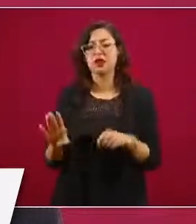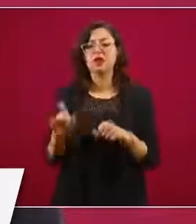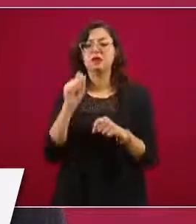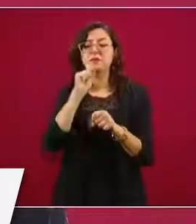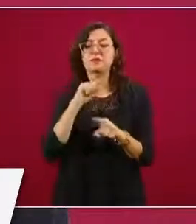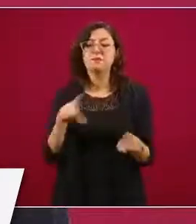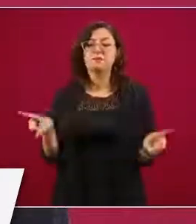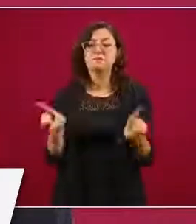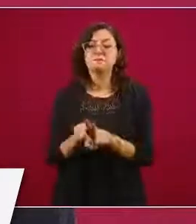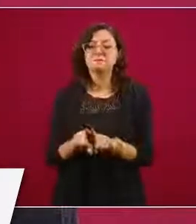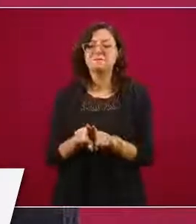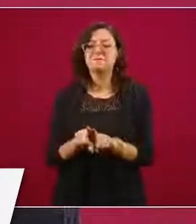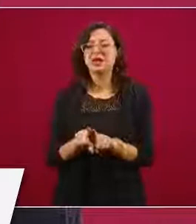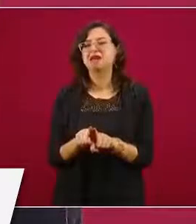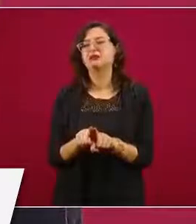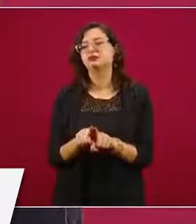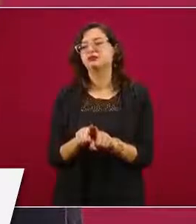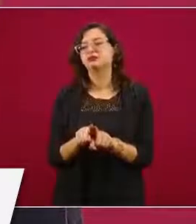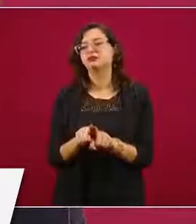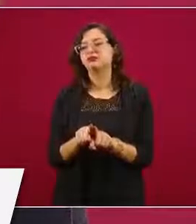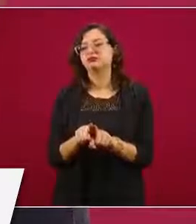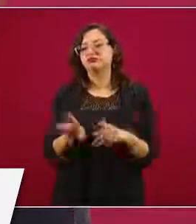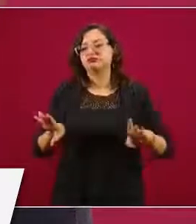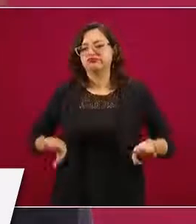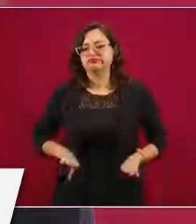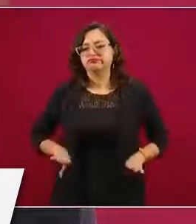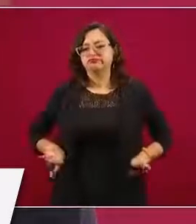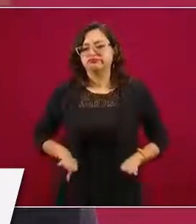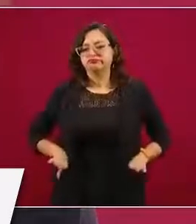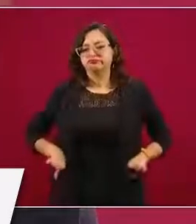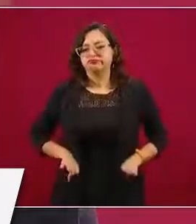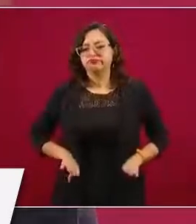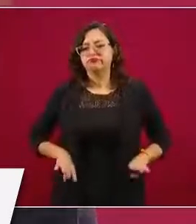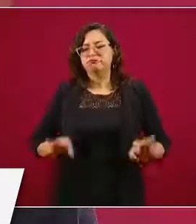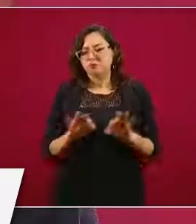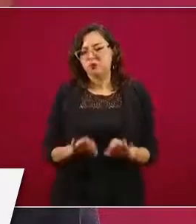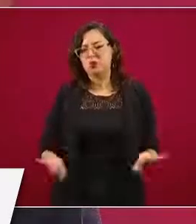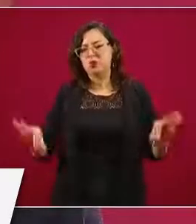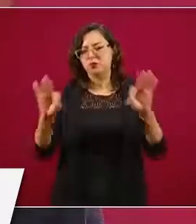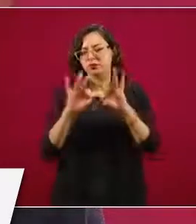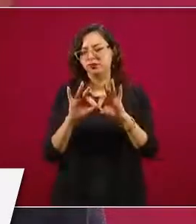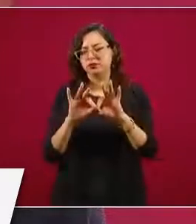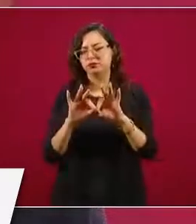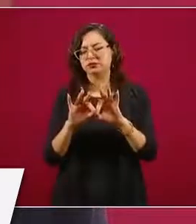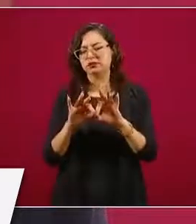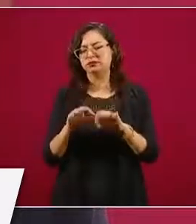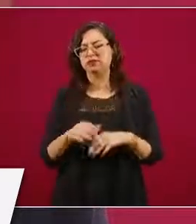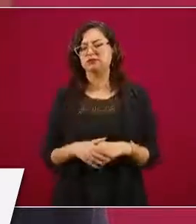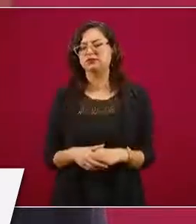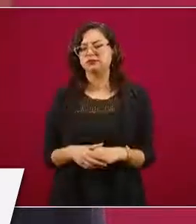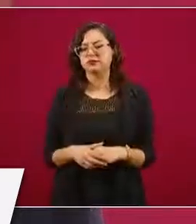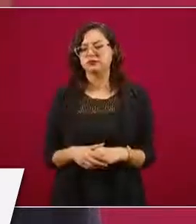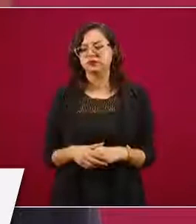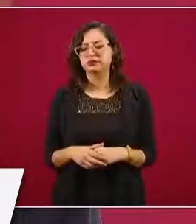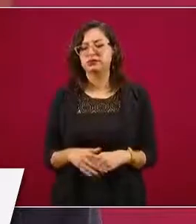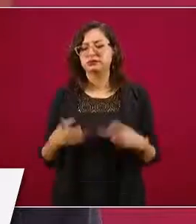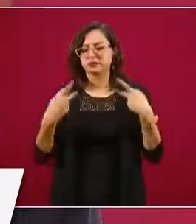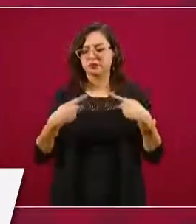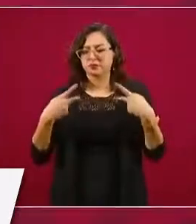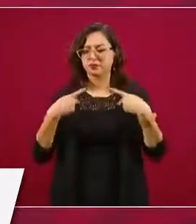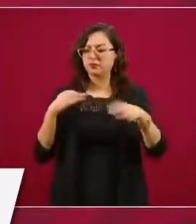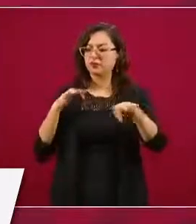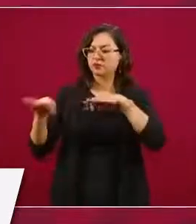peculiaridad, una característica. Se protege a los trabajadores